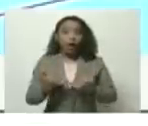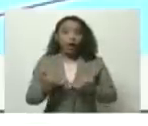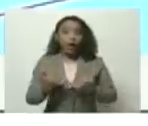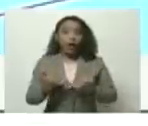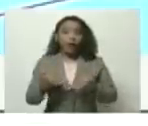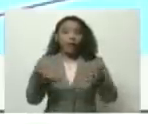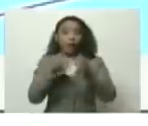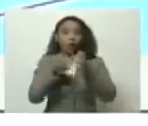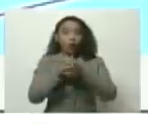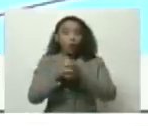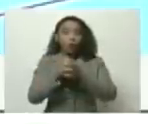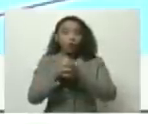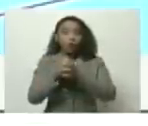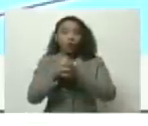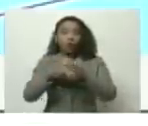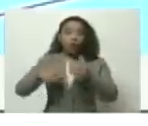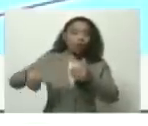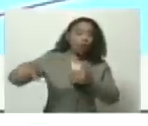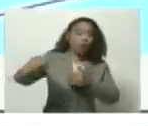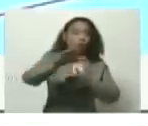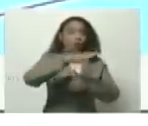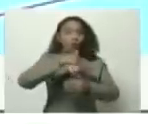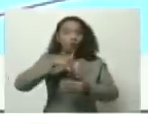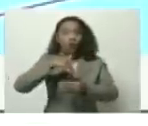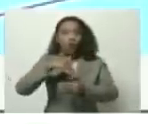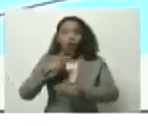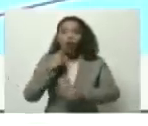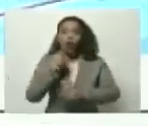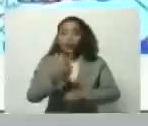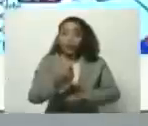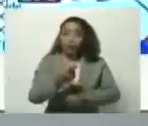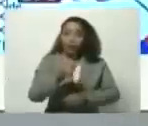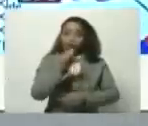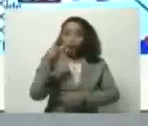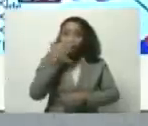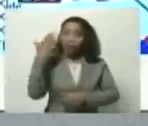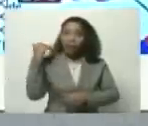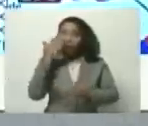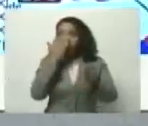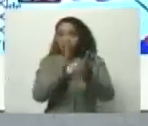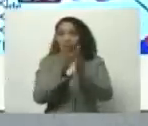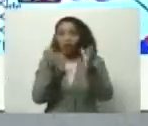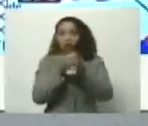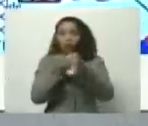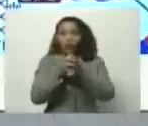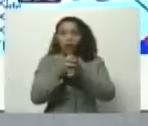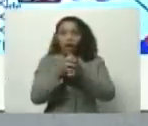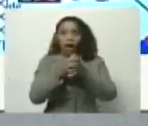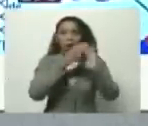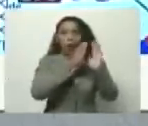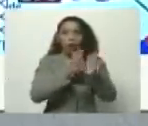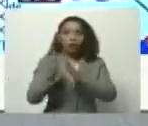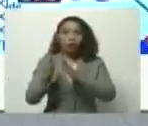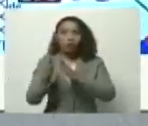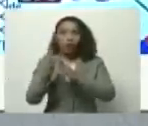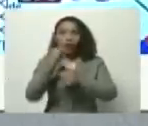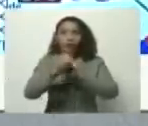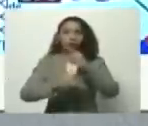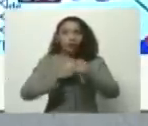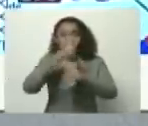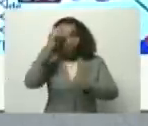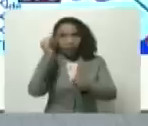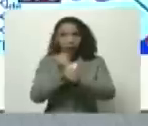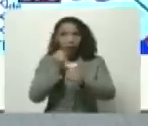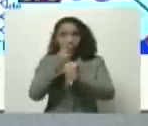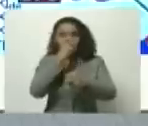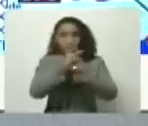colectivas. Nosotros lo decíamos la semana pasada frente a la delegación de la Organización Internacional del Trabajo que